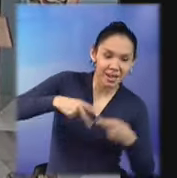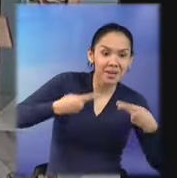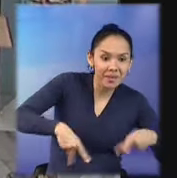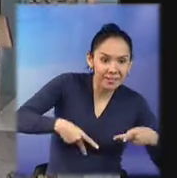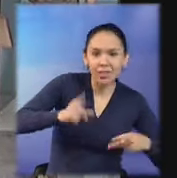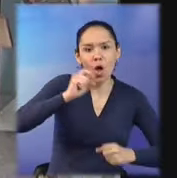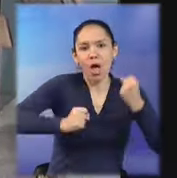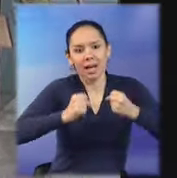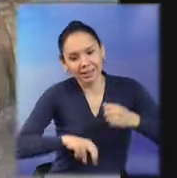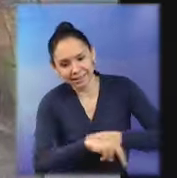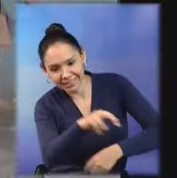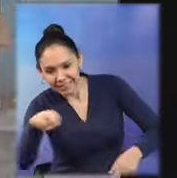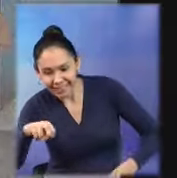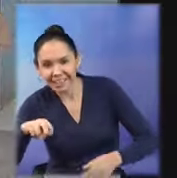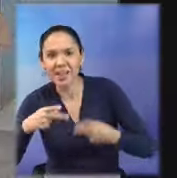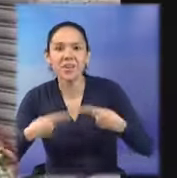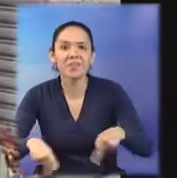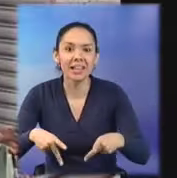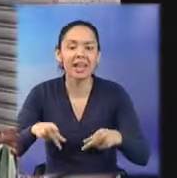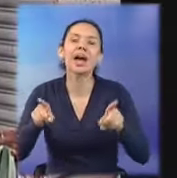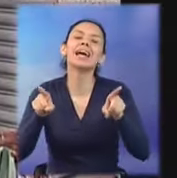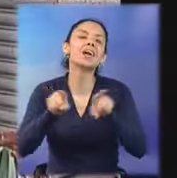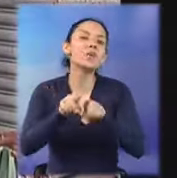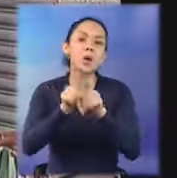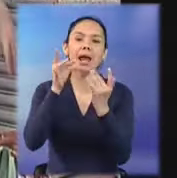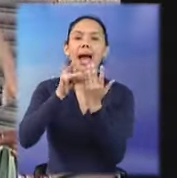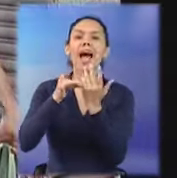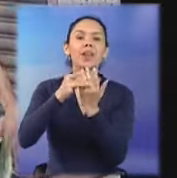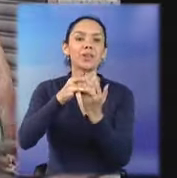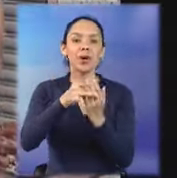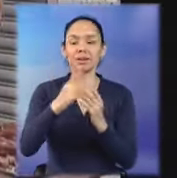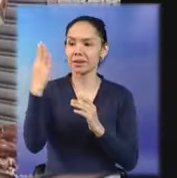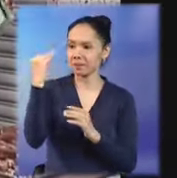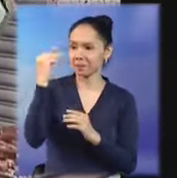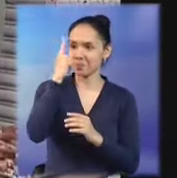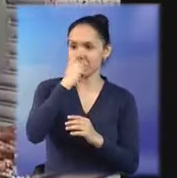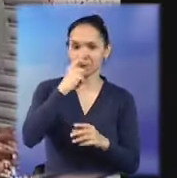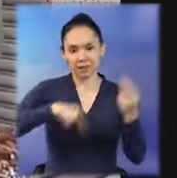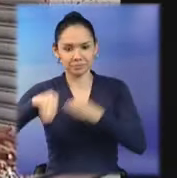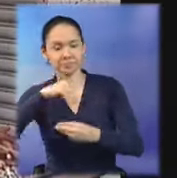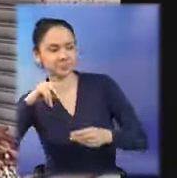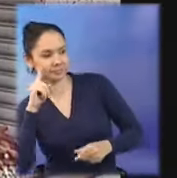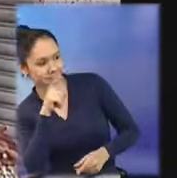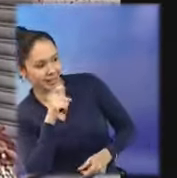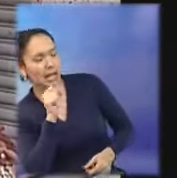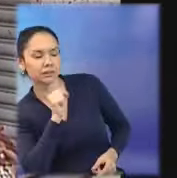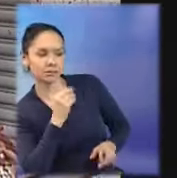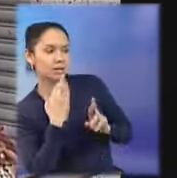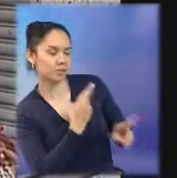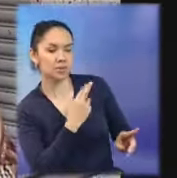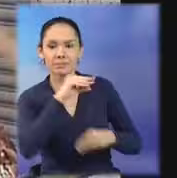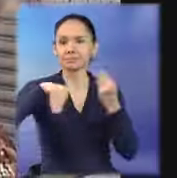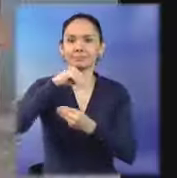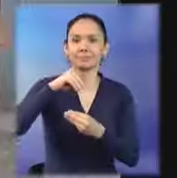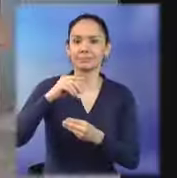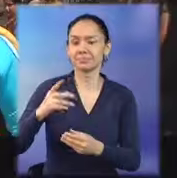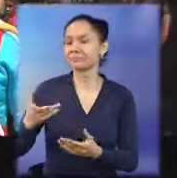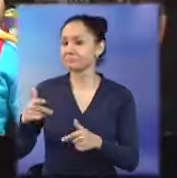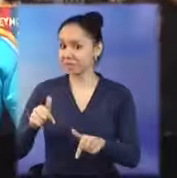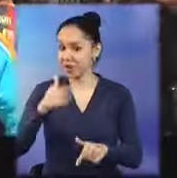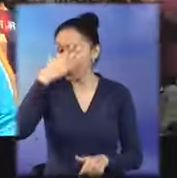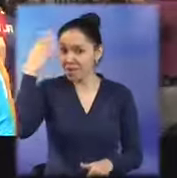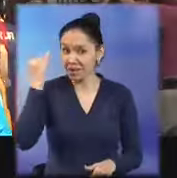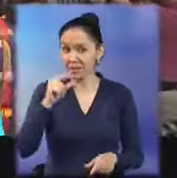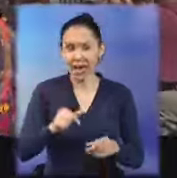Vende un churro por favor. ¿Qué pasó? ¿Qué pasó? a estar ahí. Alucinante esta primera inolvidable del año.